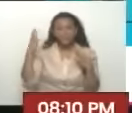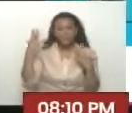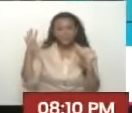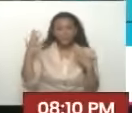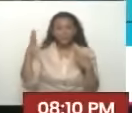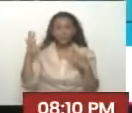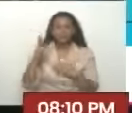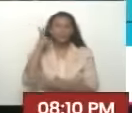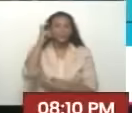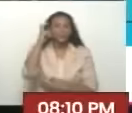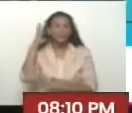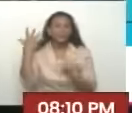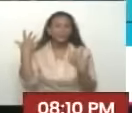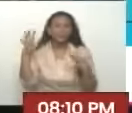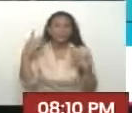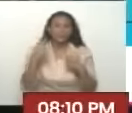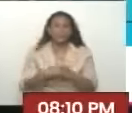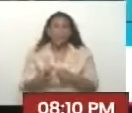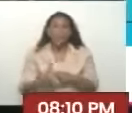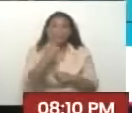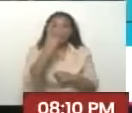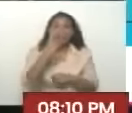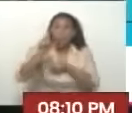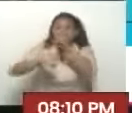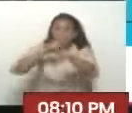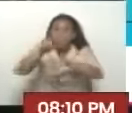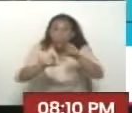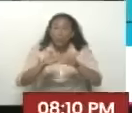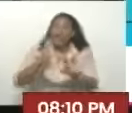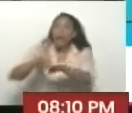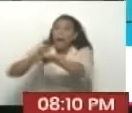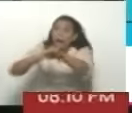Es lo primero Que compartí ayer Con los compañeros